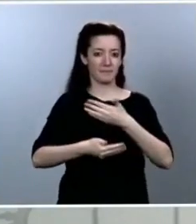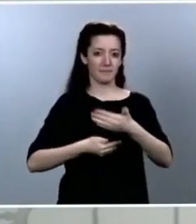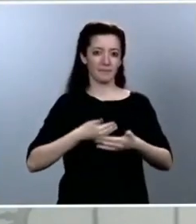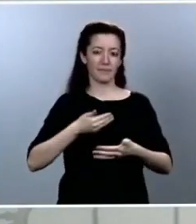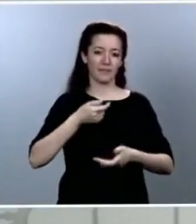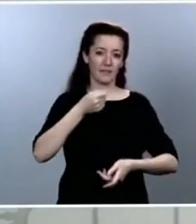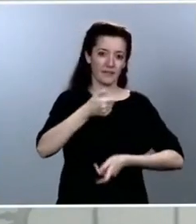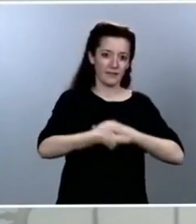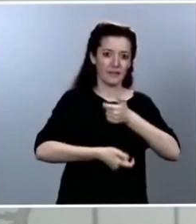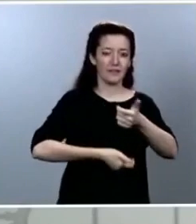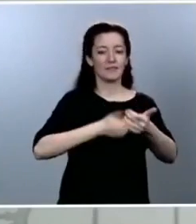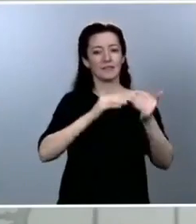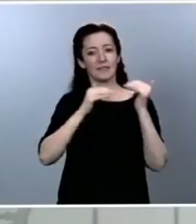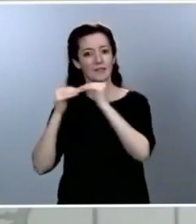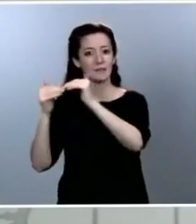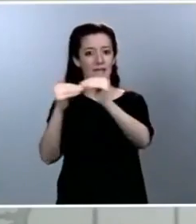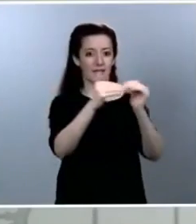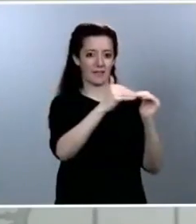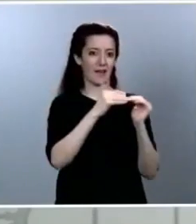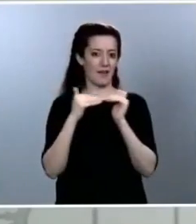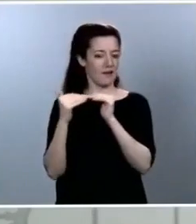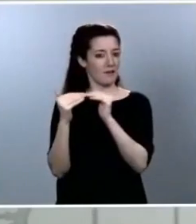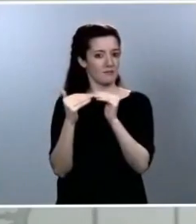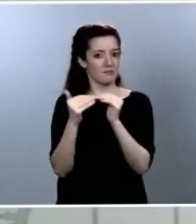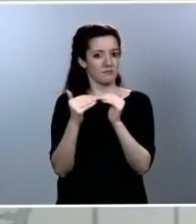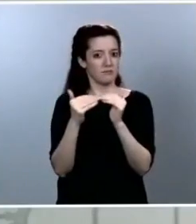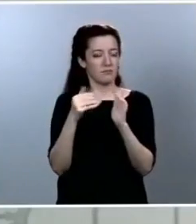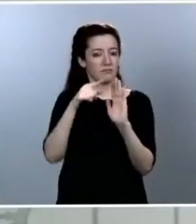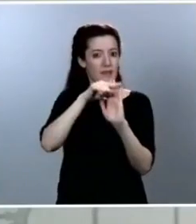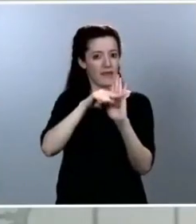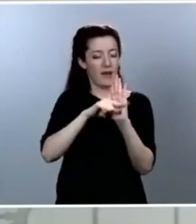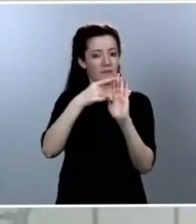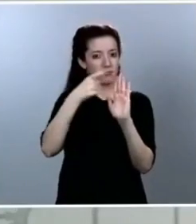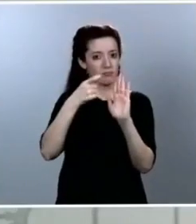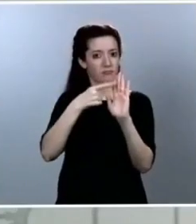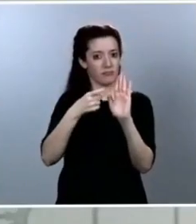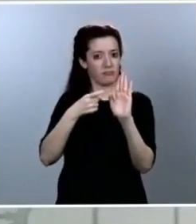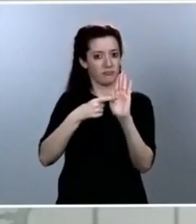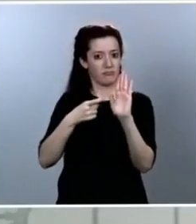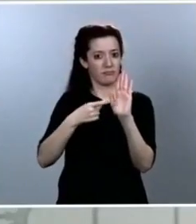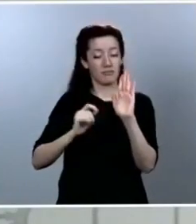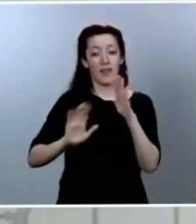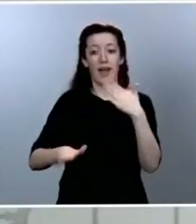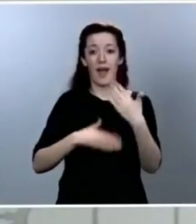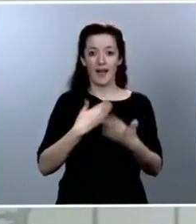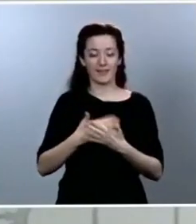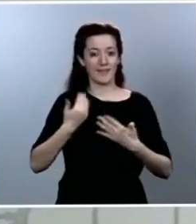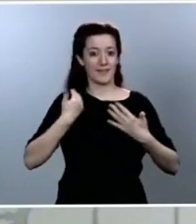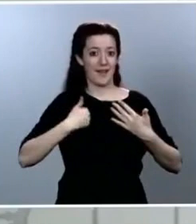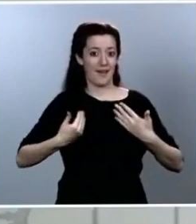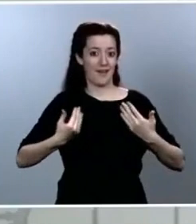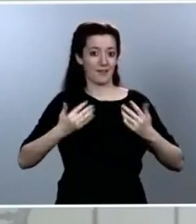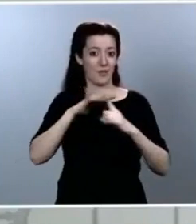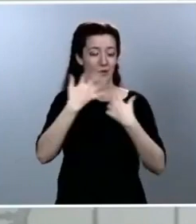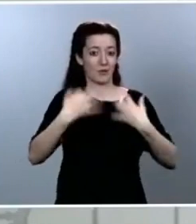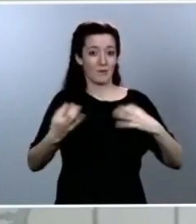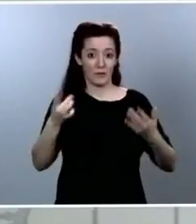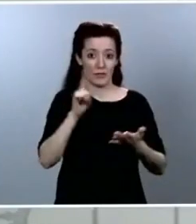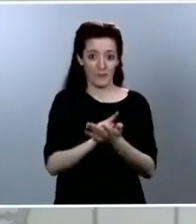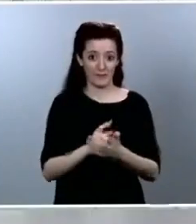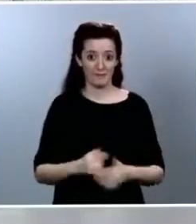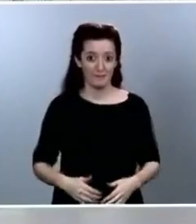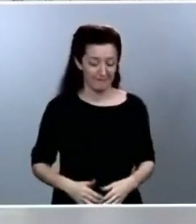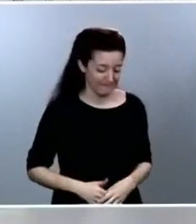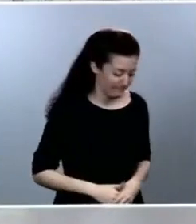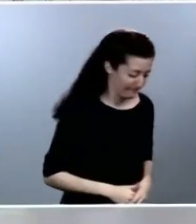está desescalada hasta esa nueva normalidad. Y creo que he respondido a las preguntas, Rodrigo. Y nos